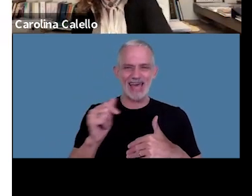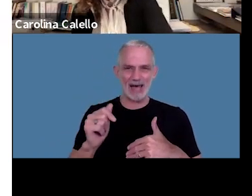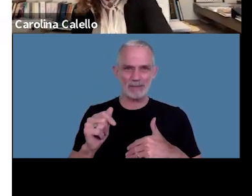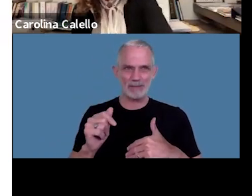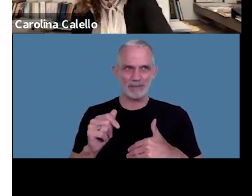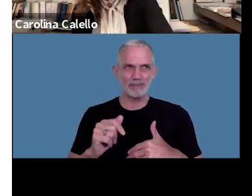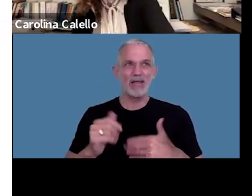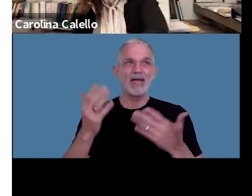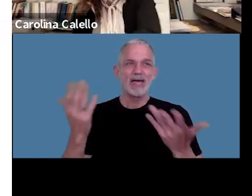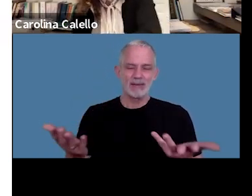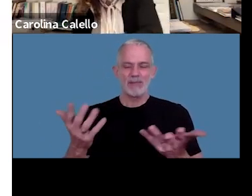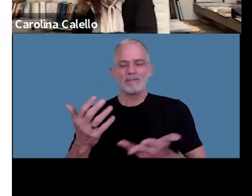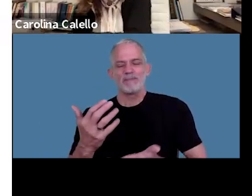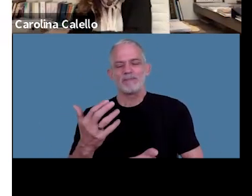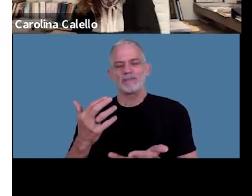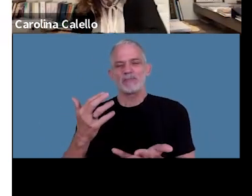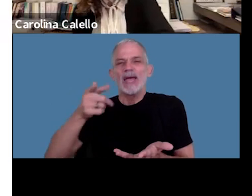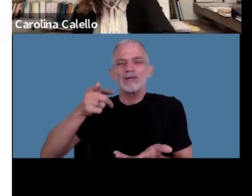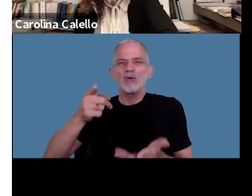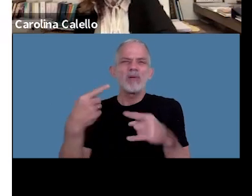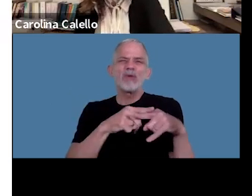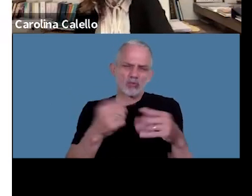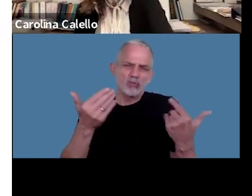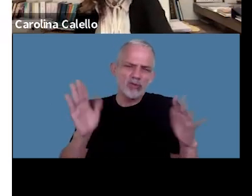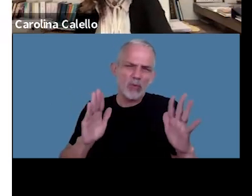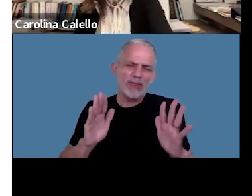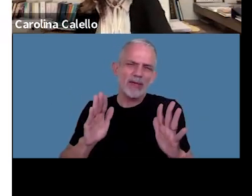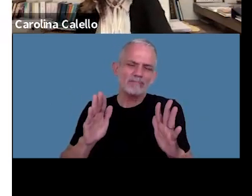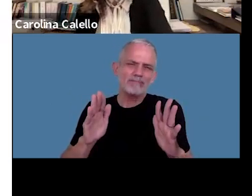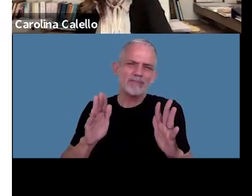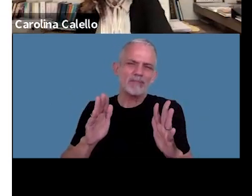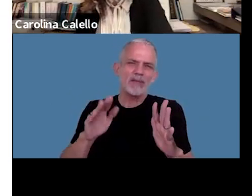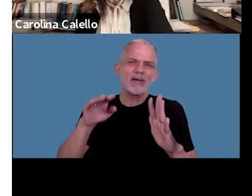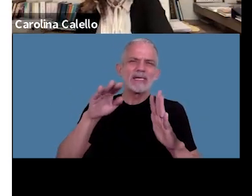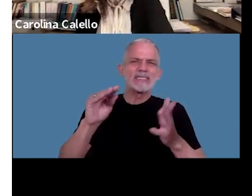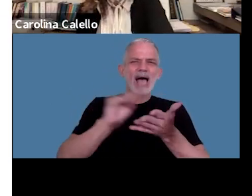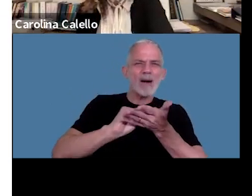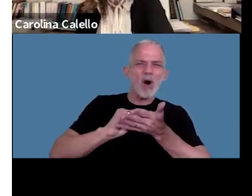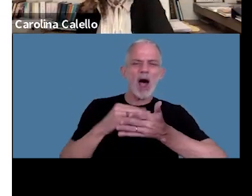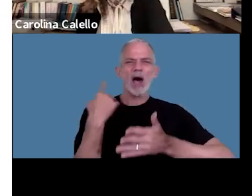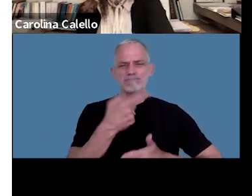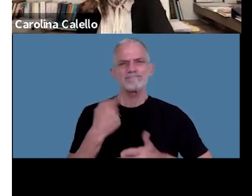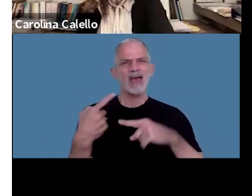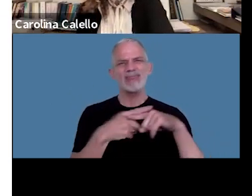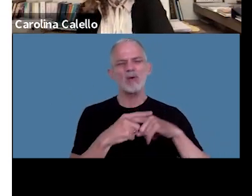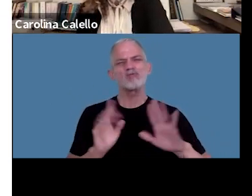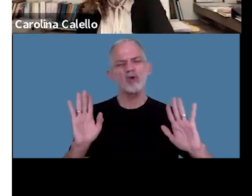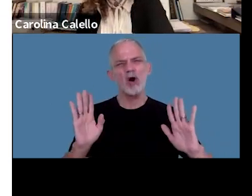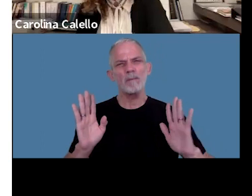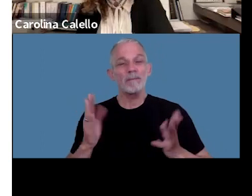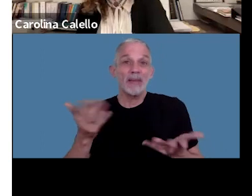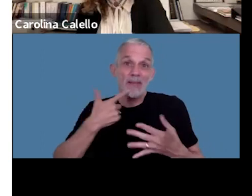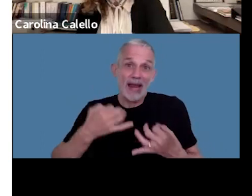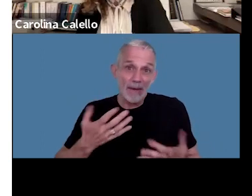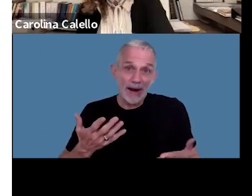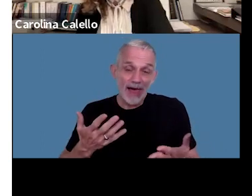mira esto se discute en el ámbito doctrinario se discute y la verdad